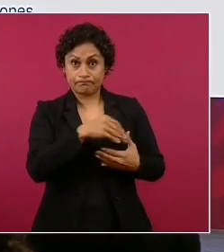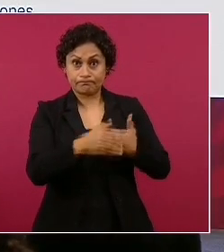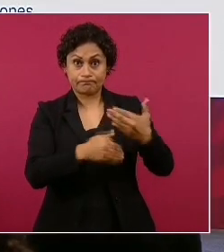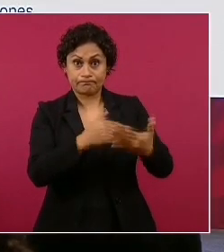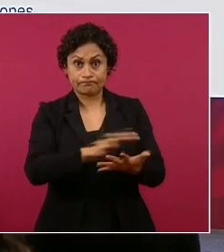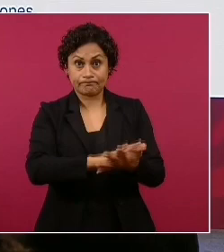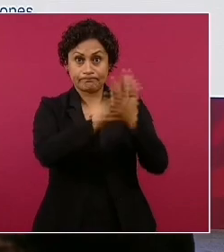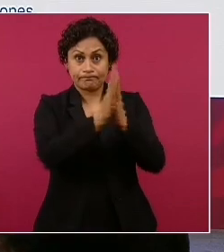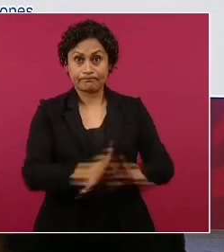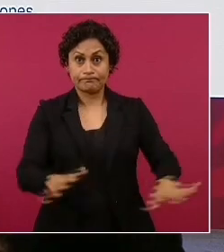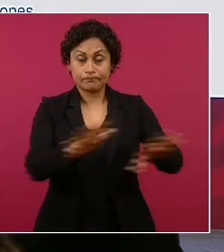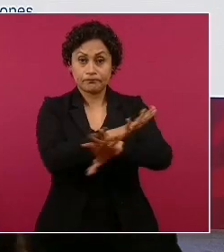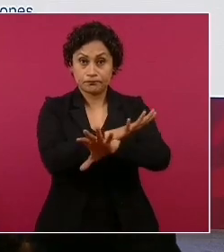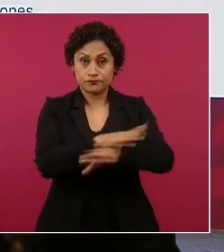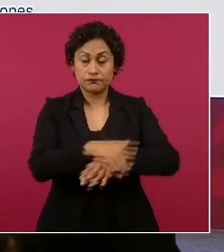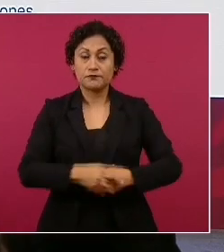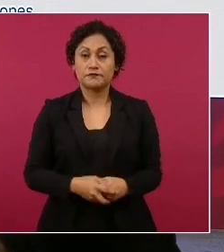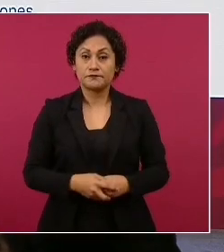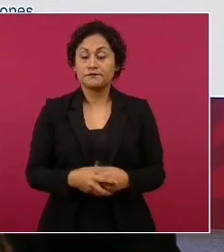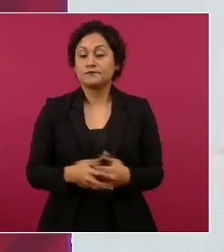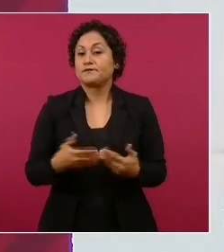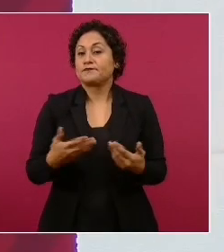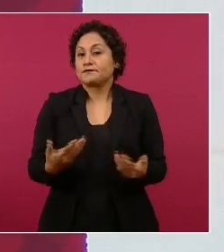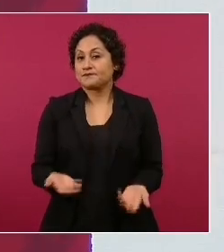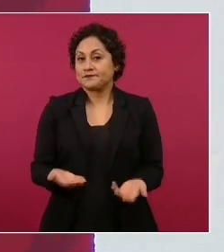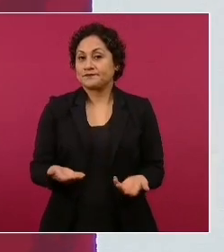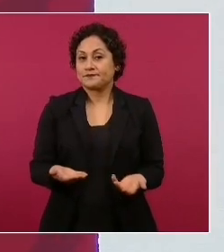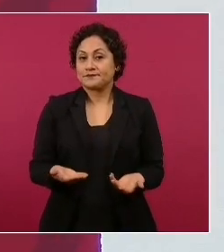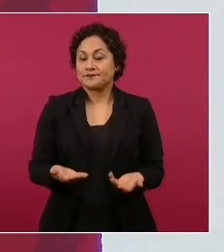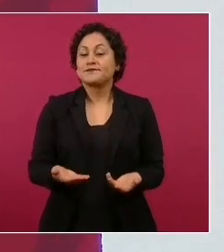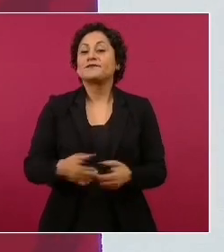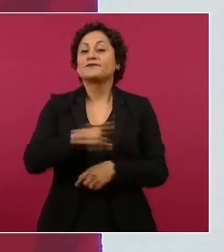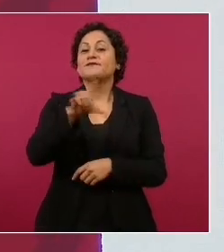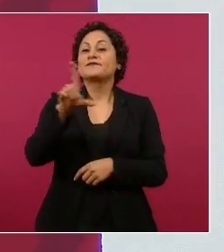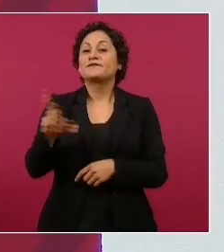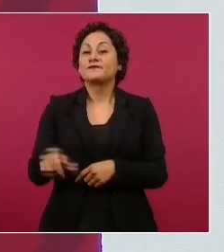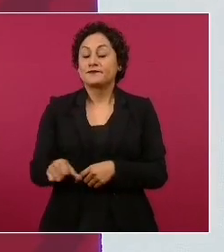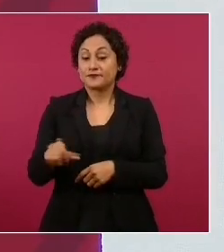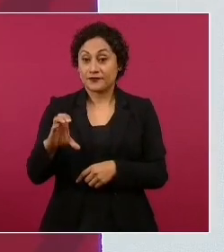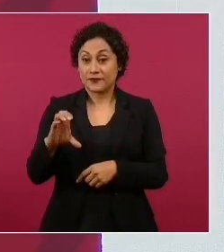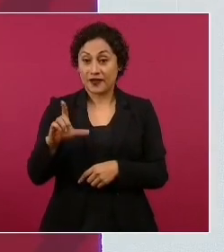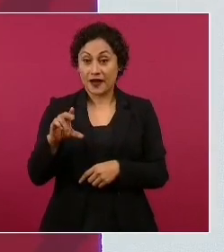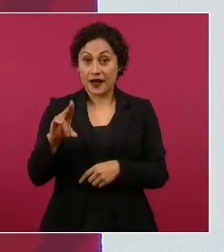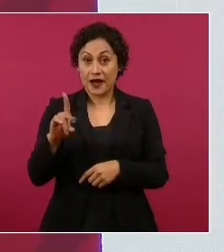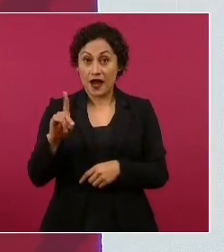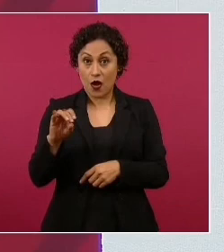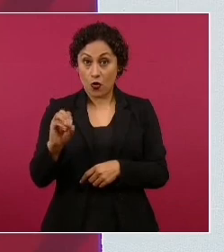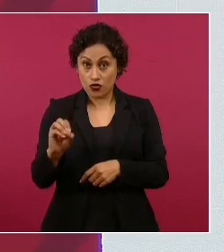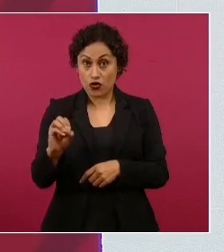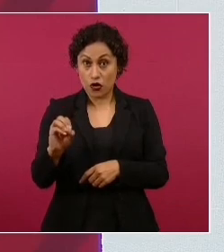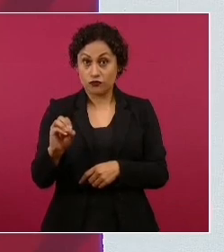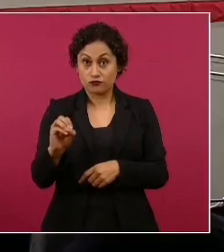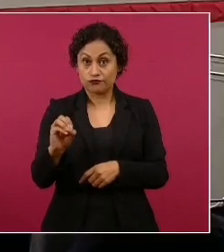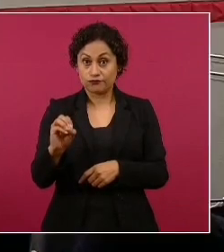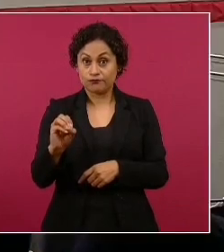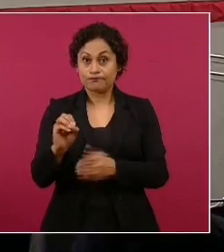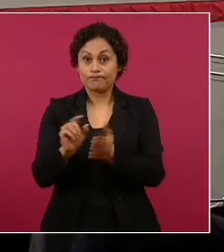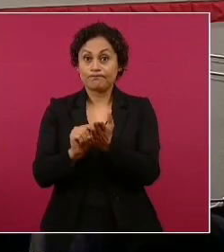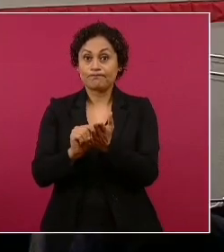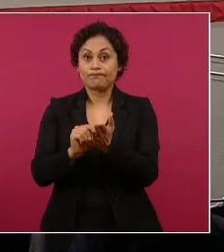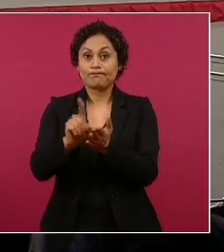Claudio lo retuitea,